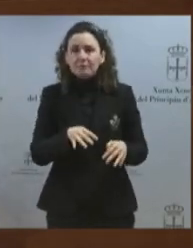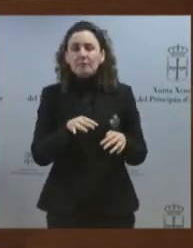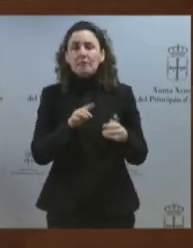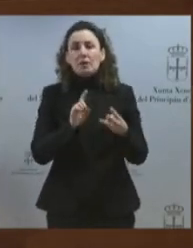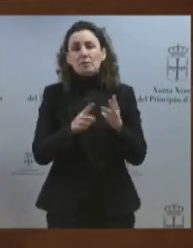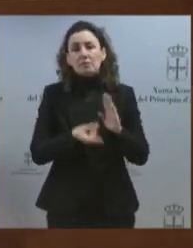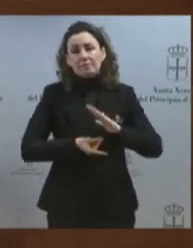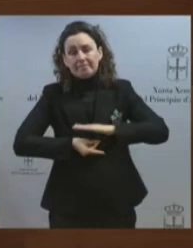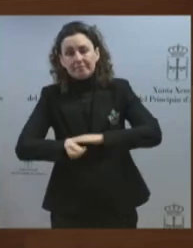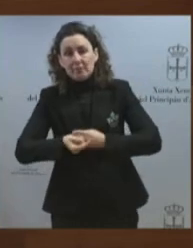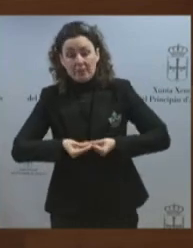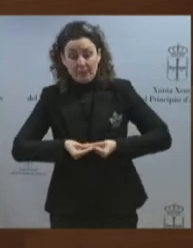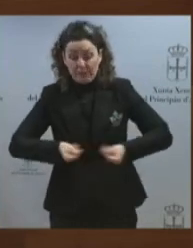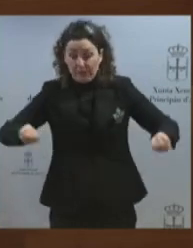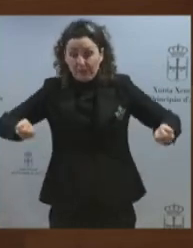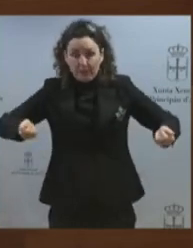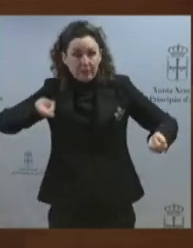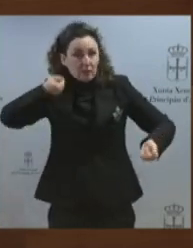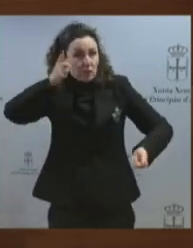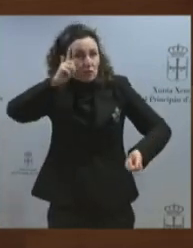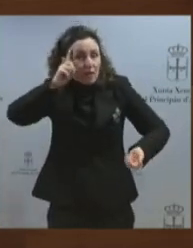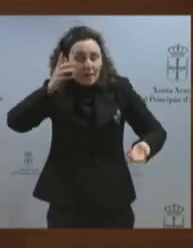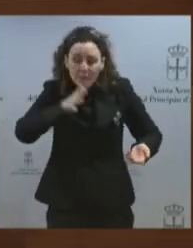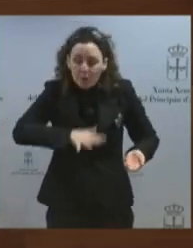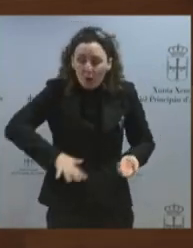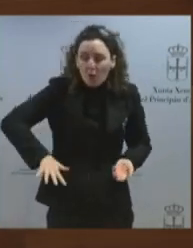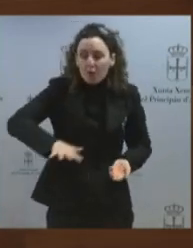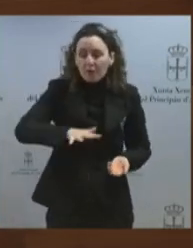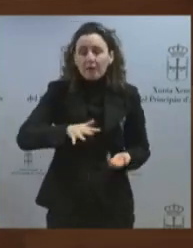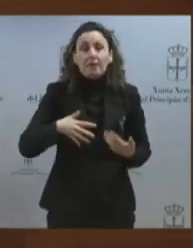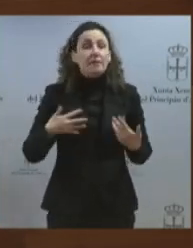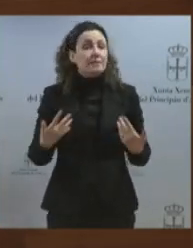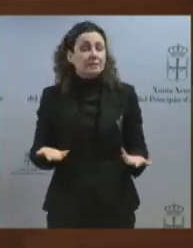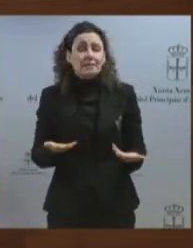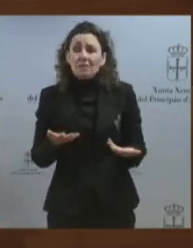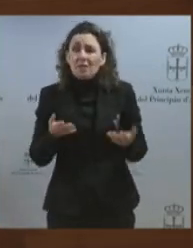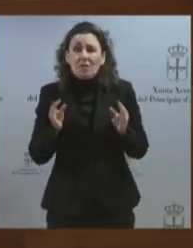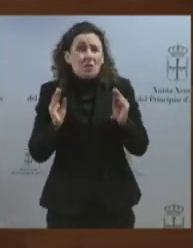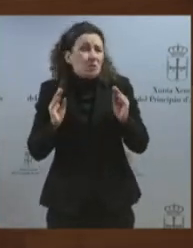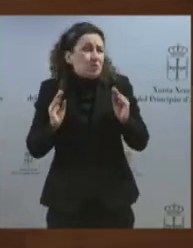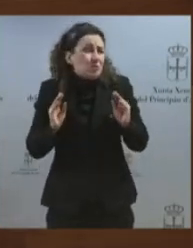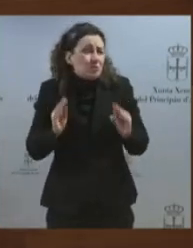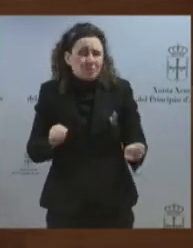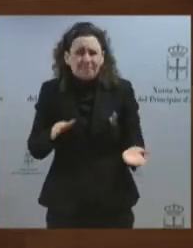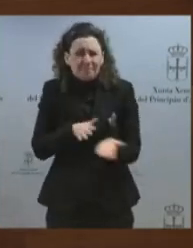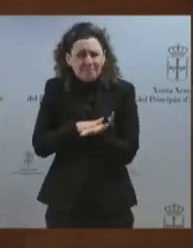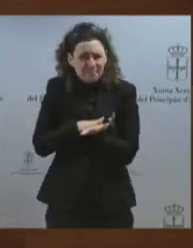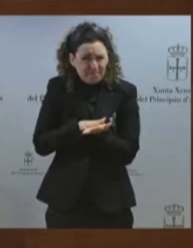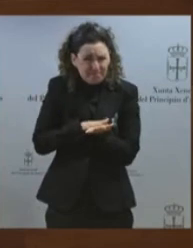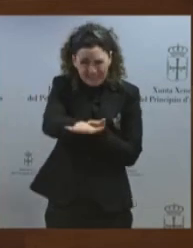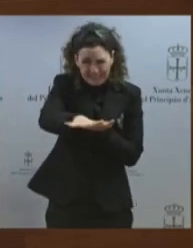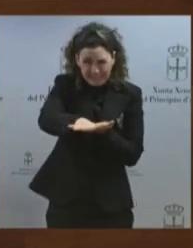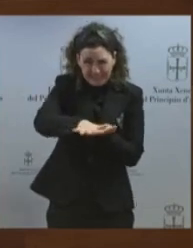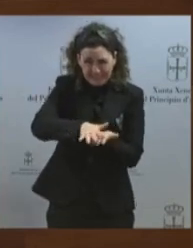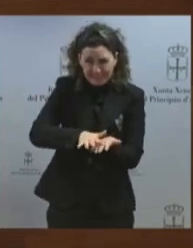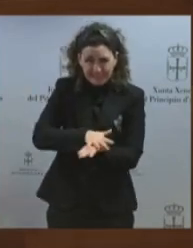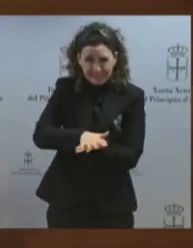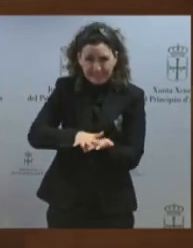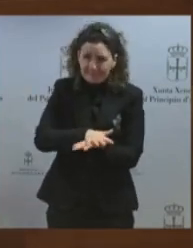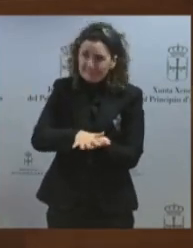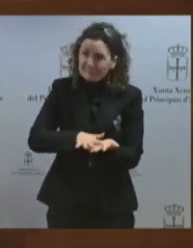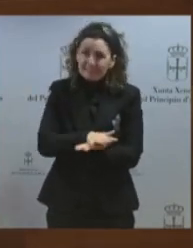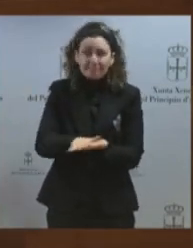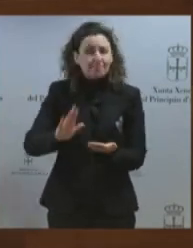Ninguno de ellos se libró de la implacable campaña de exterminio llevada a cabo contra los demócratas.